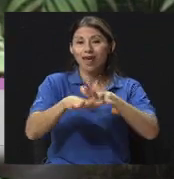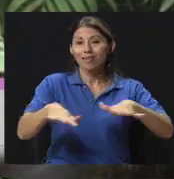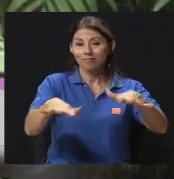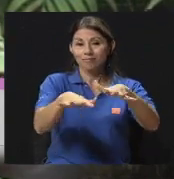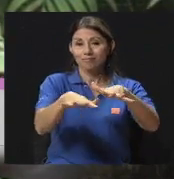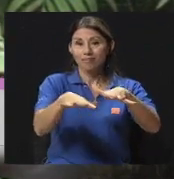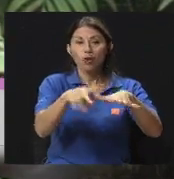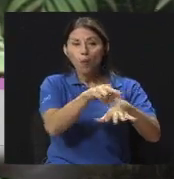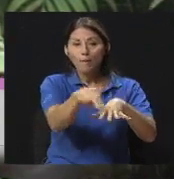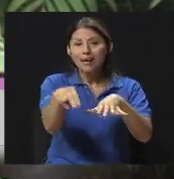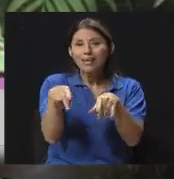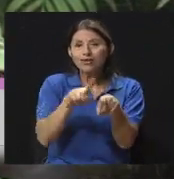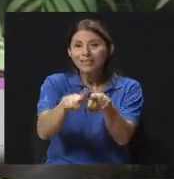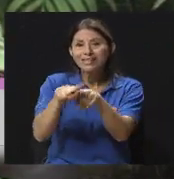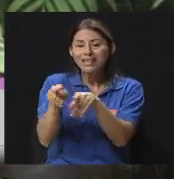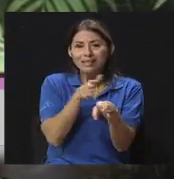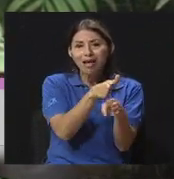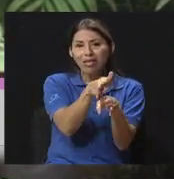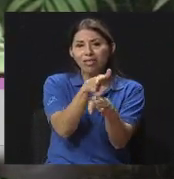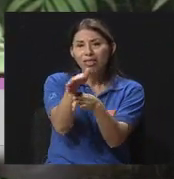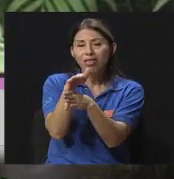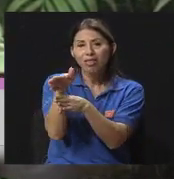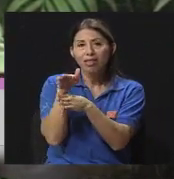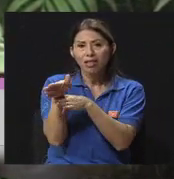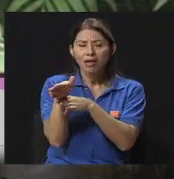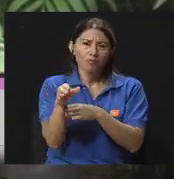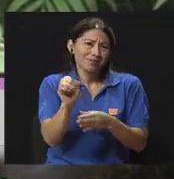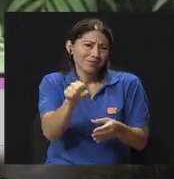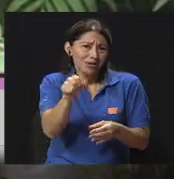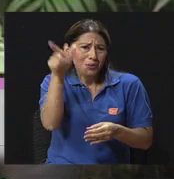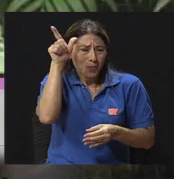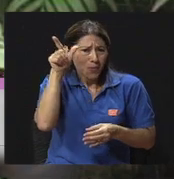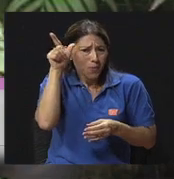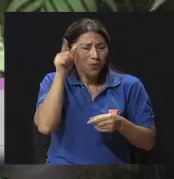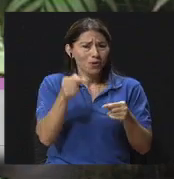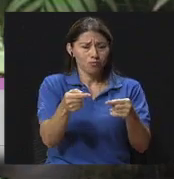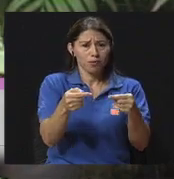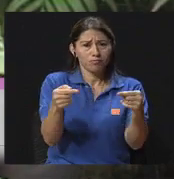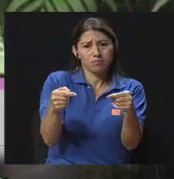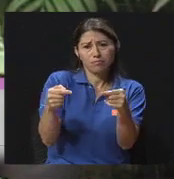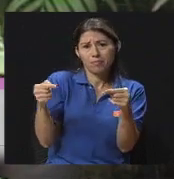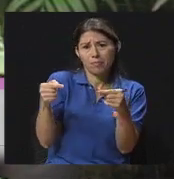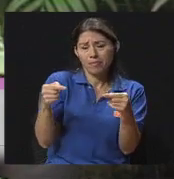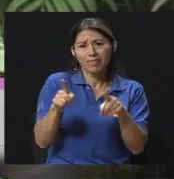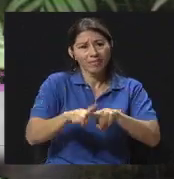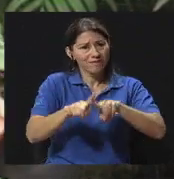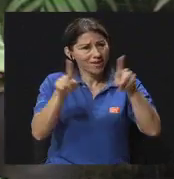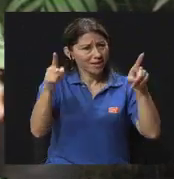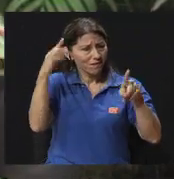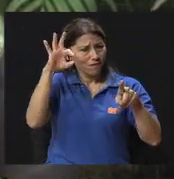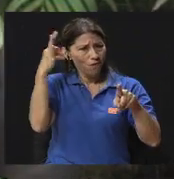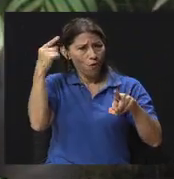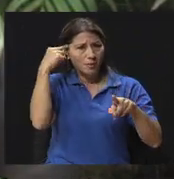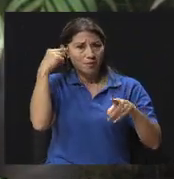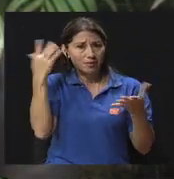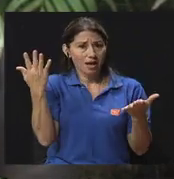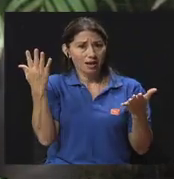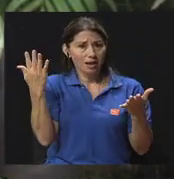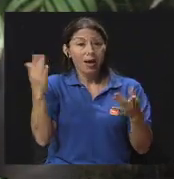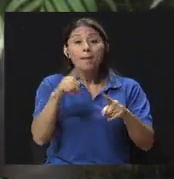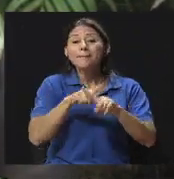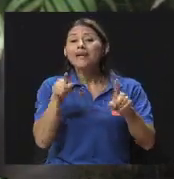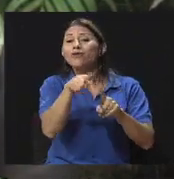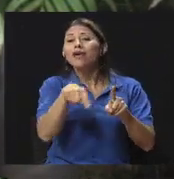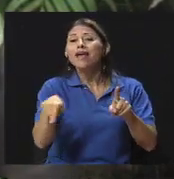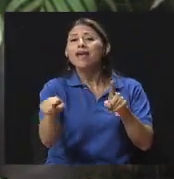disciplinas distintas, ¿verdad? Efectivamente surgen las diferencias. Ahora hay algo importante. ¿Cuál es la meta de todos en conjunto?